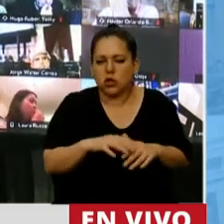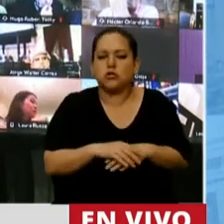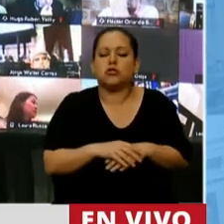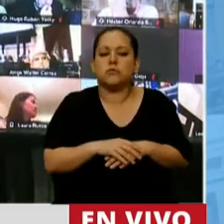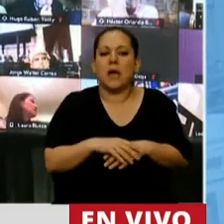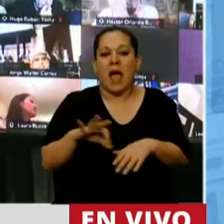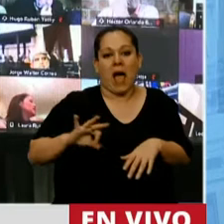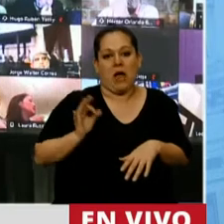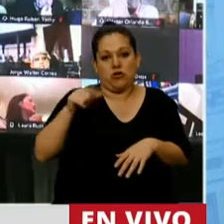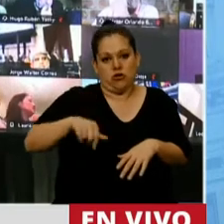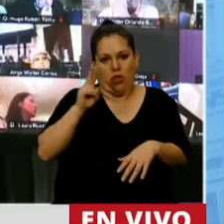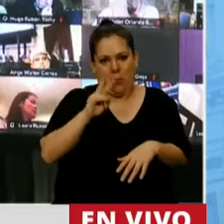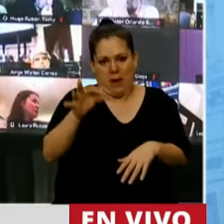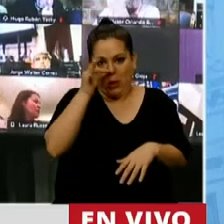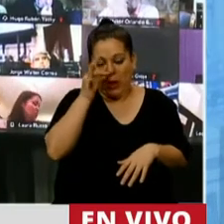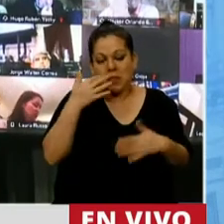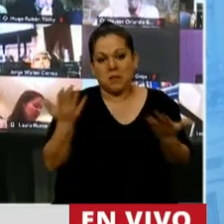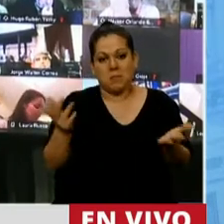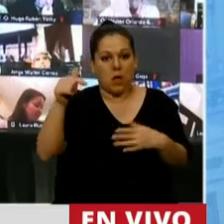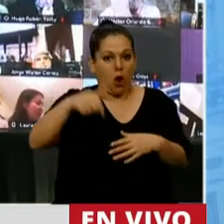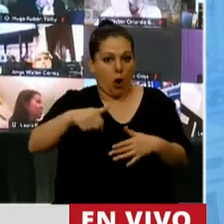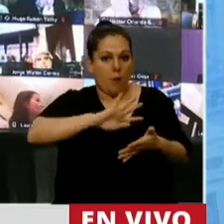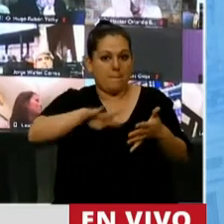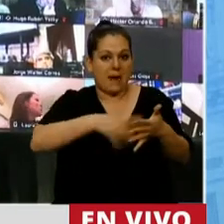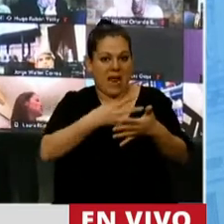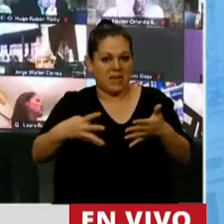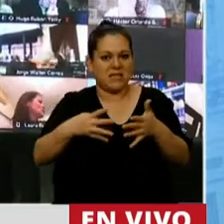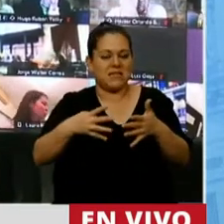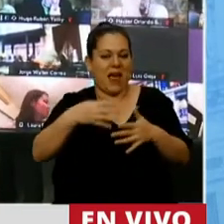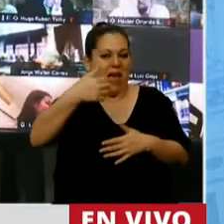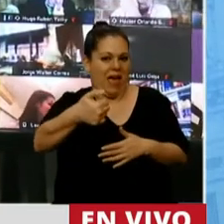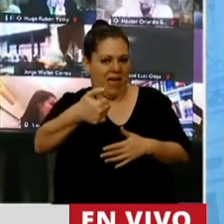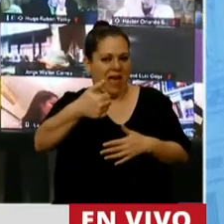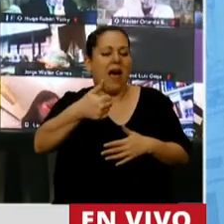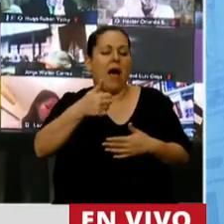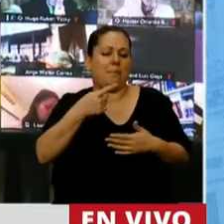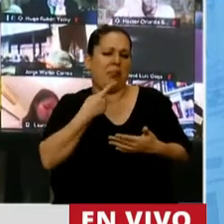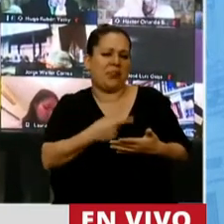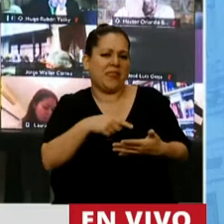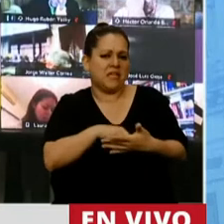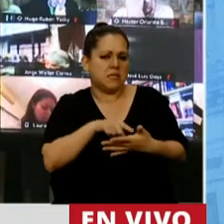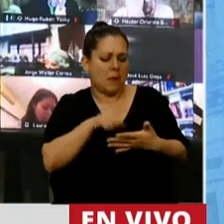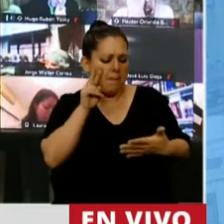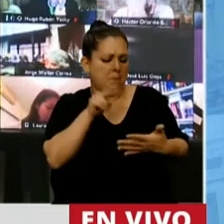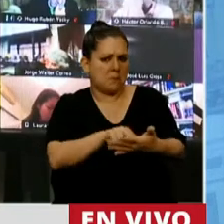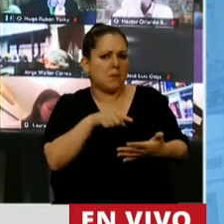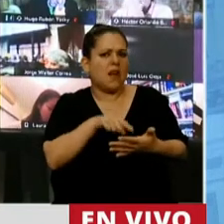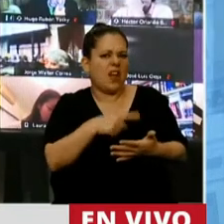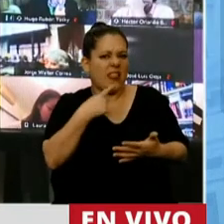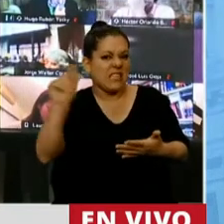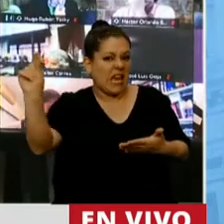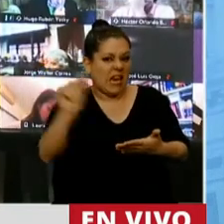año 2020. Resulta que hoy, en la planilla A de presupuesto nacional, encontramos que ese crédito